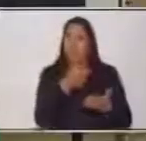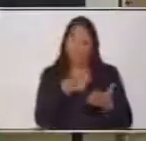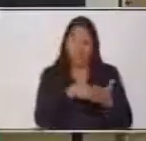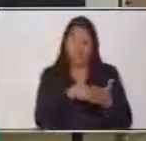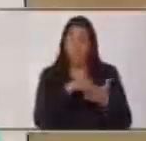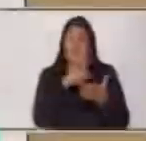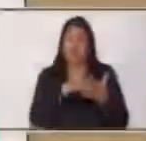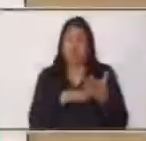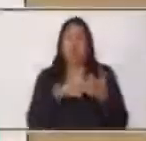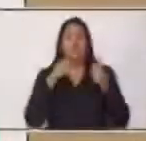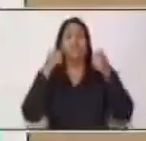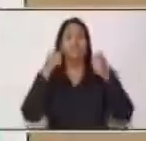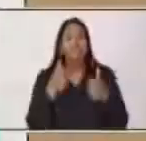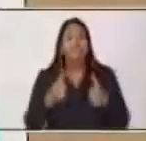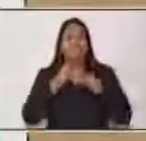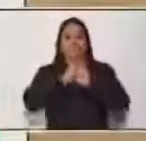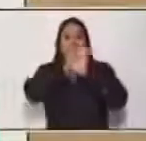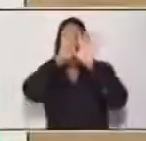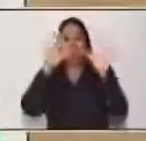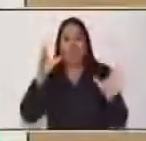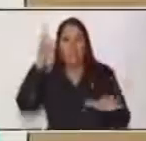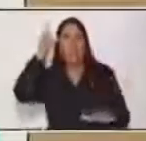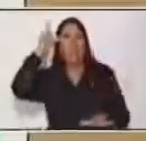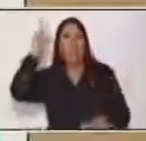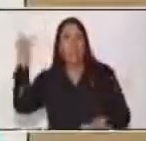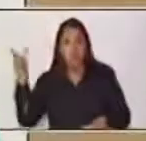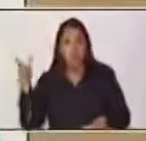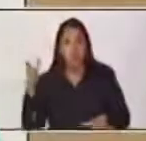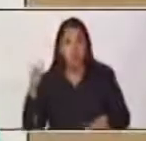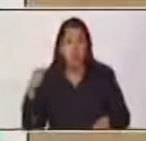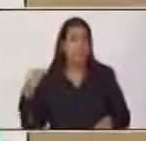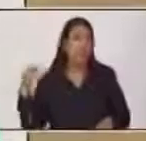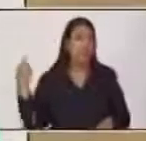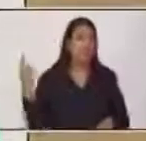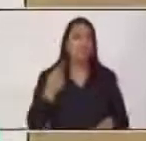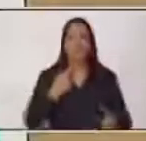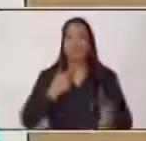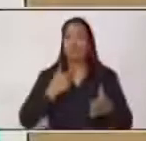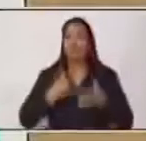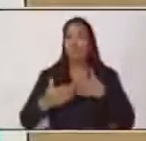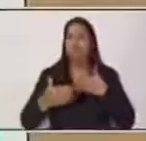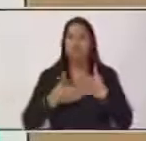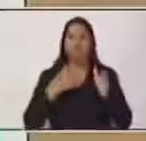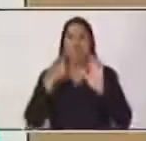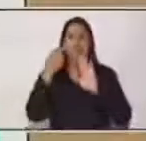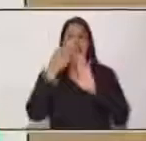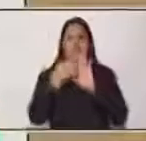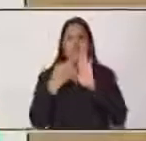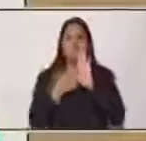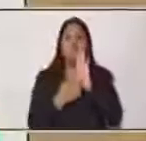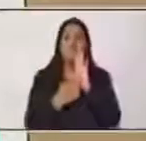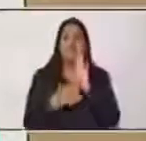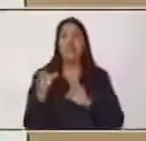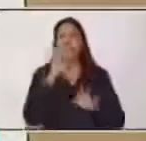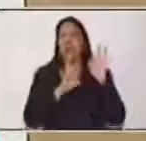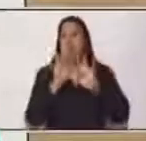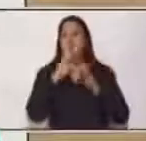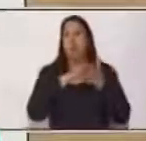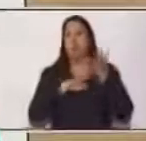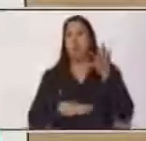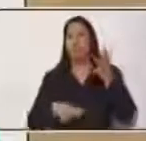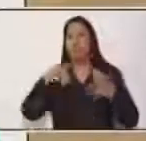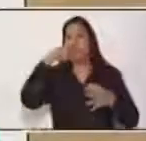y lógica, de manera escrita, cualquier tipo de párrafo y de texto. Además,